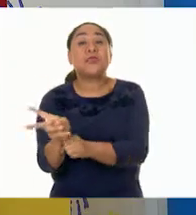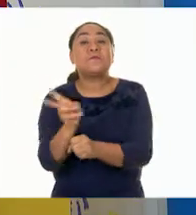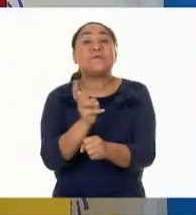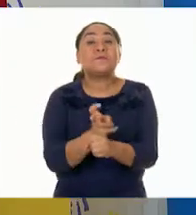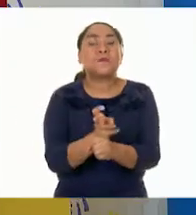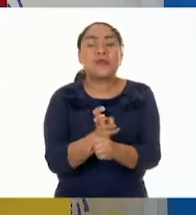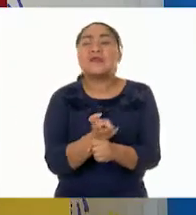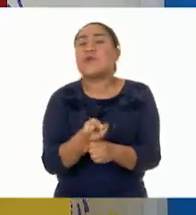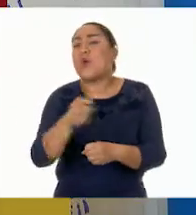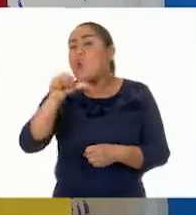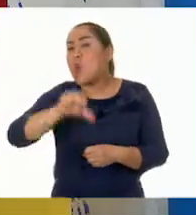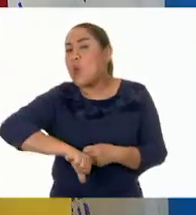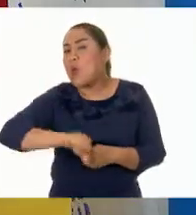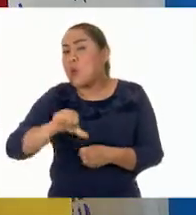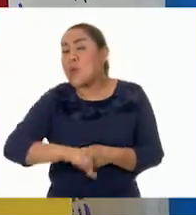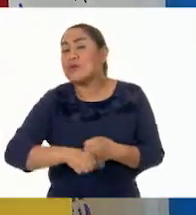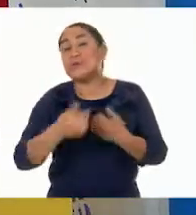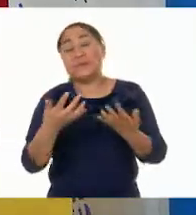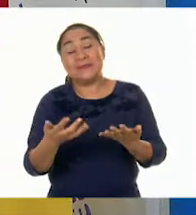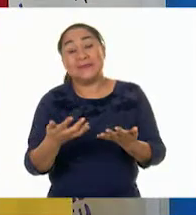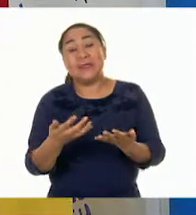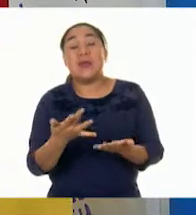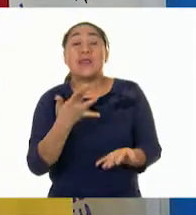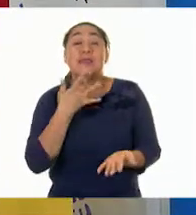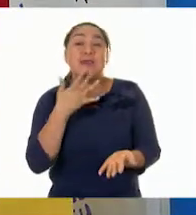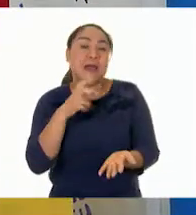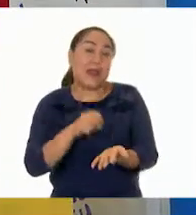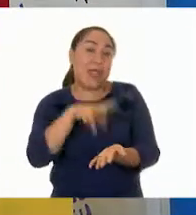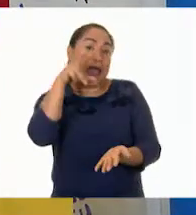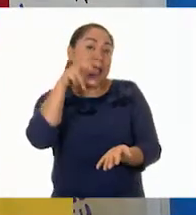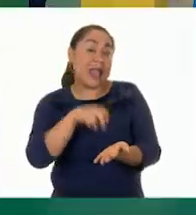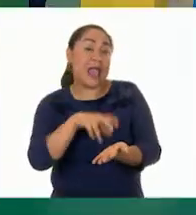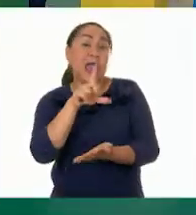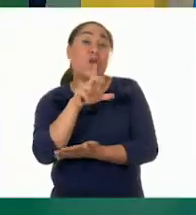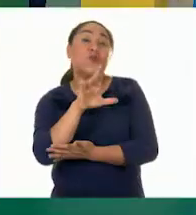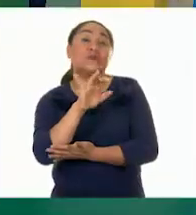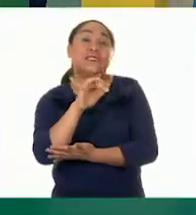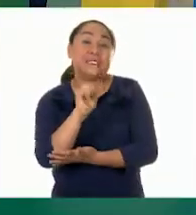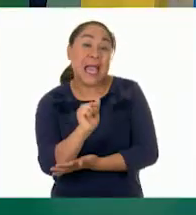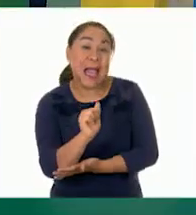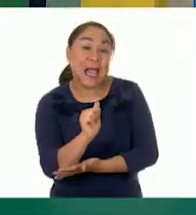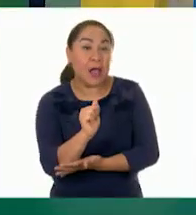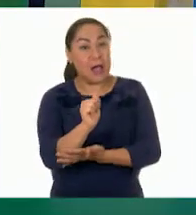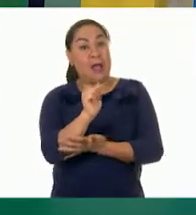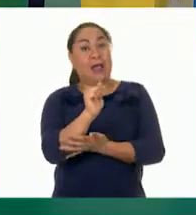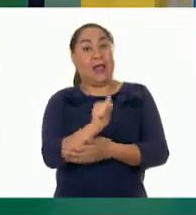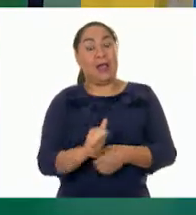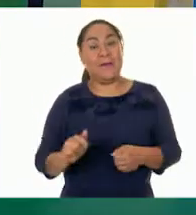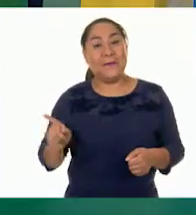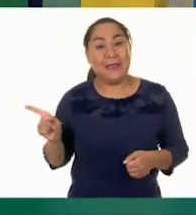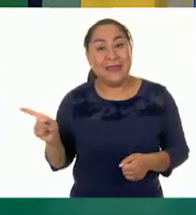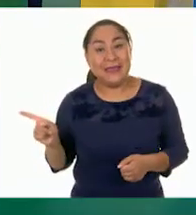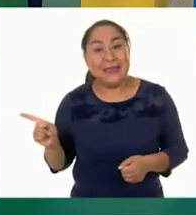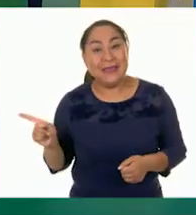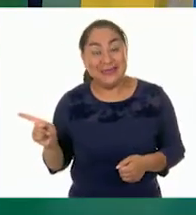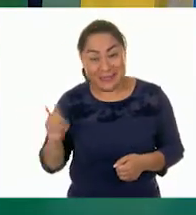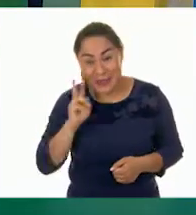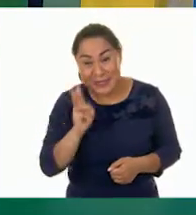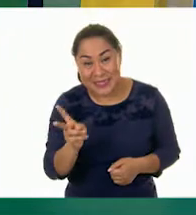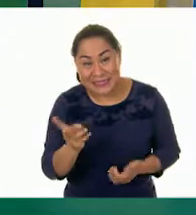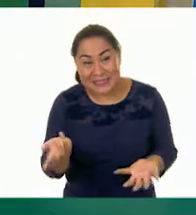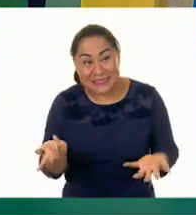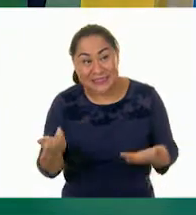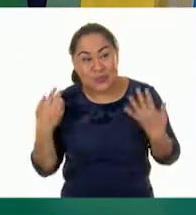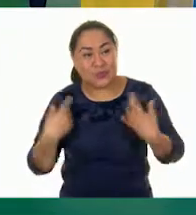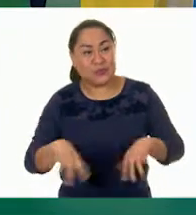el día de hoy va a ser la Rana Lucía. Rana Lucía, bienvenida. ¡Ahí está! ¡Ahí está! ¡Hola!